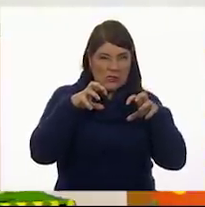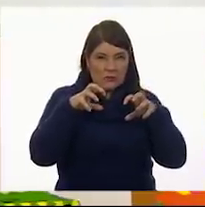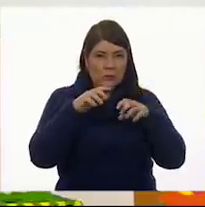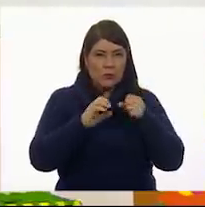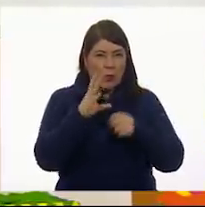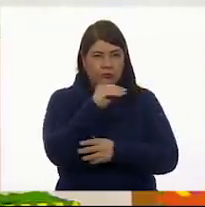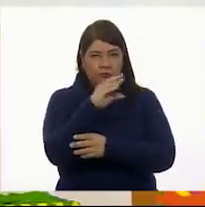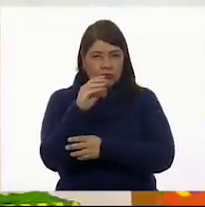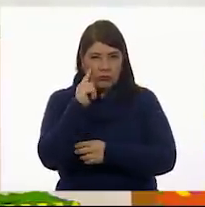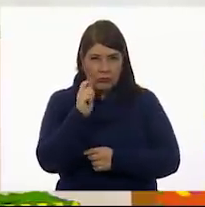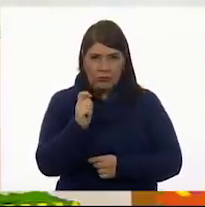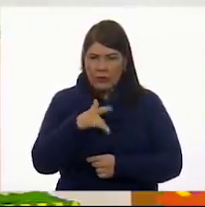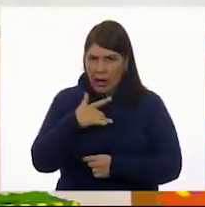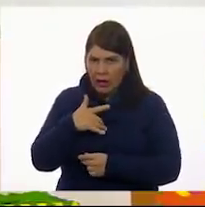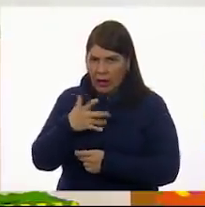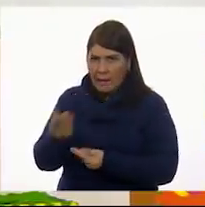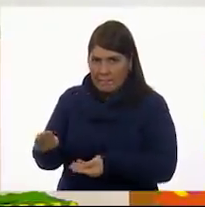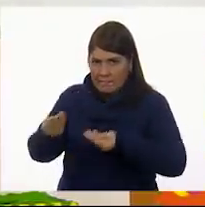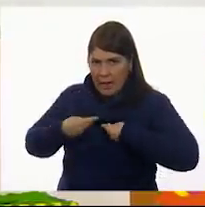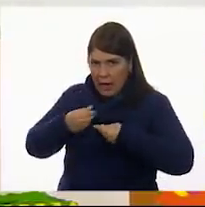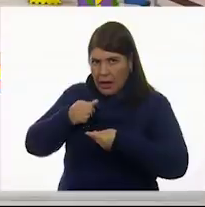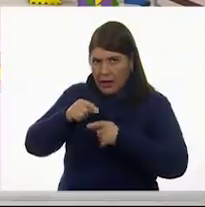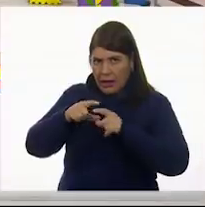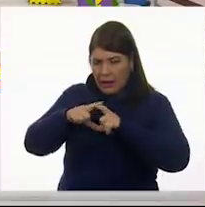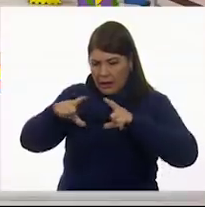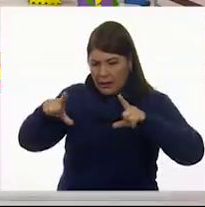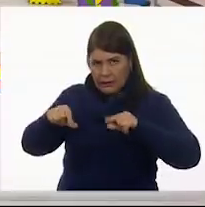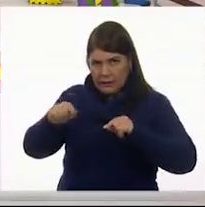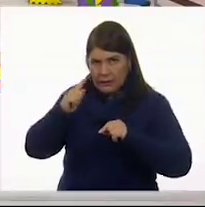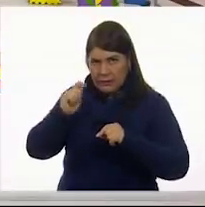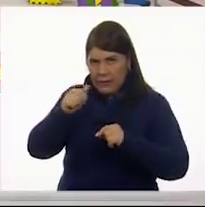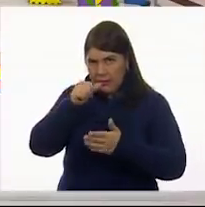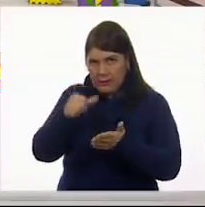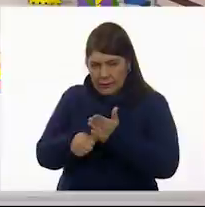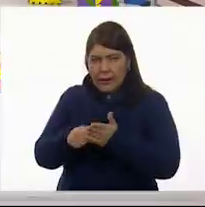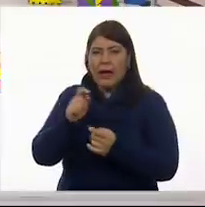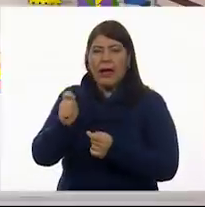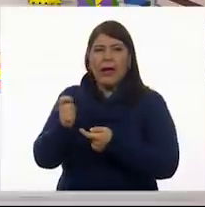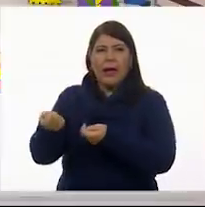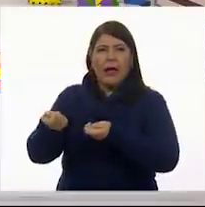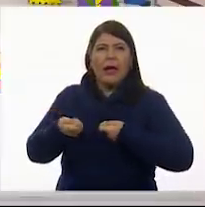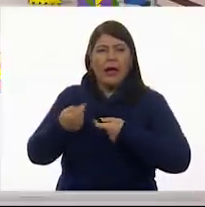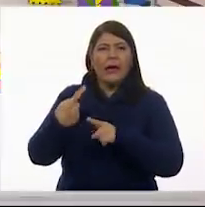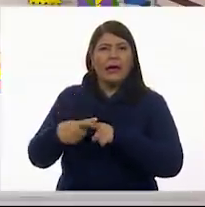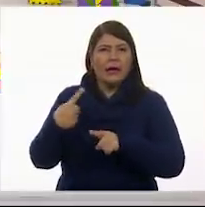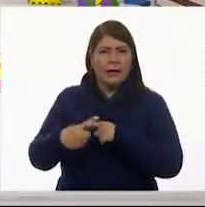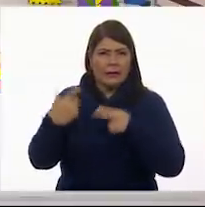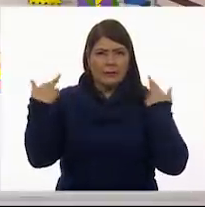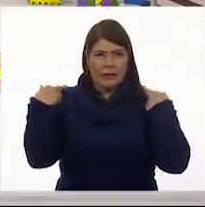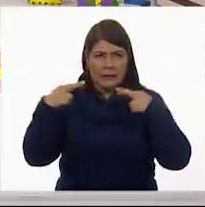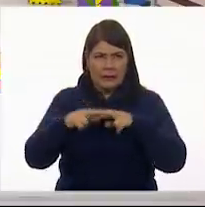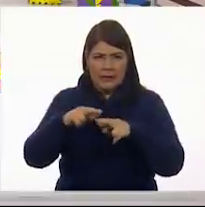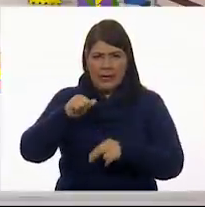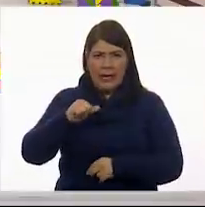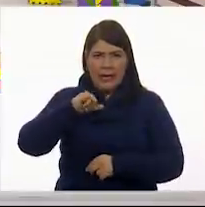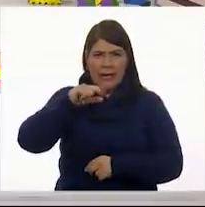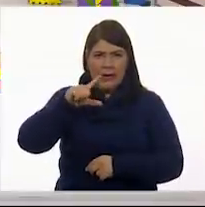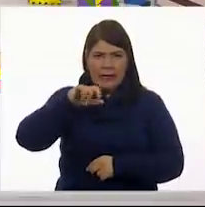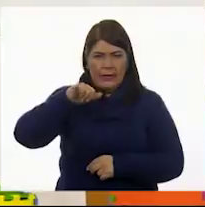día de hoy? Nos van a entregar un sobre, ¿verdad? Ajá. Y el sobre nos los va a entregar el profesor Alejandro Castro.